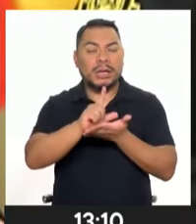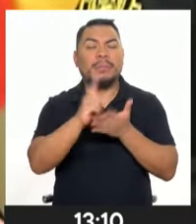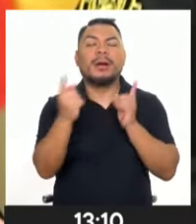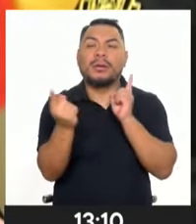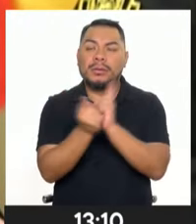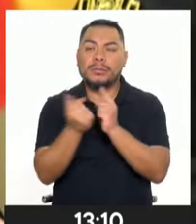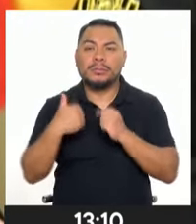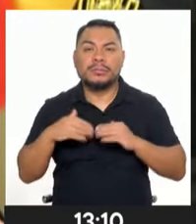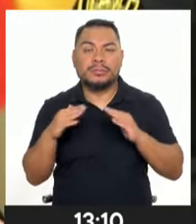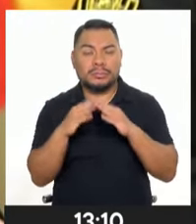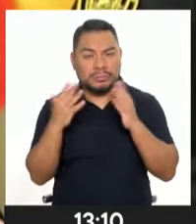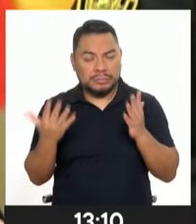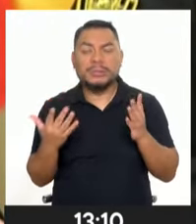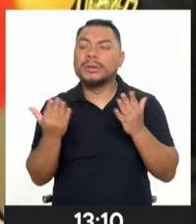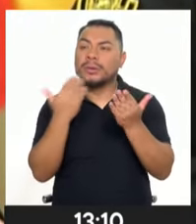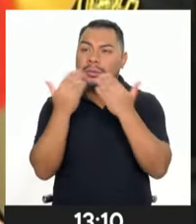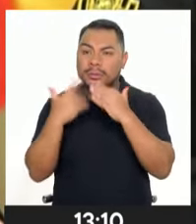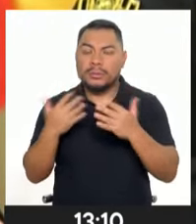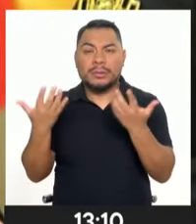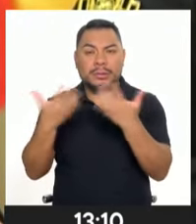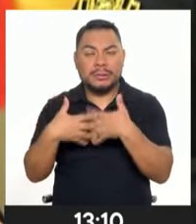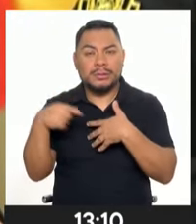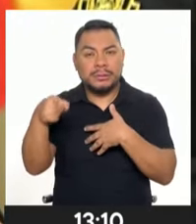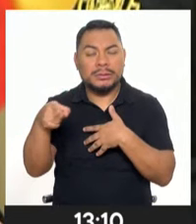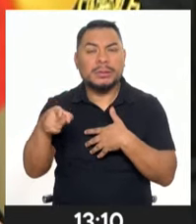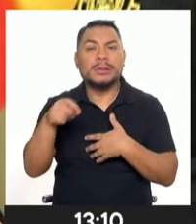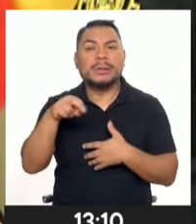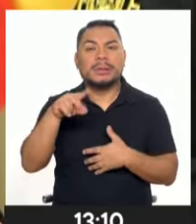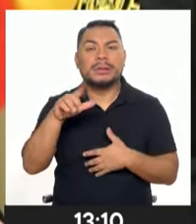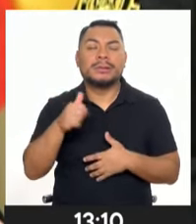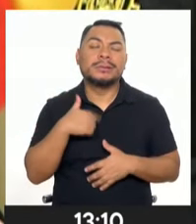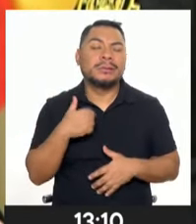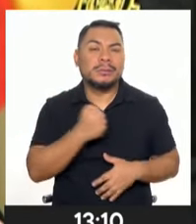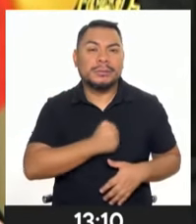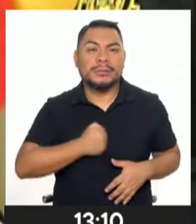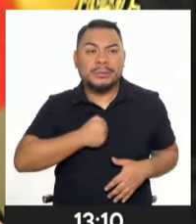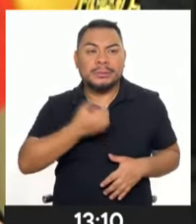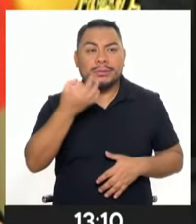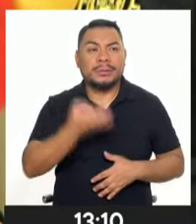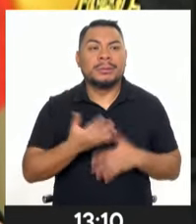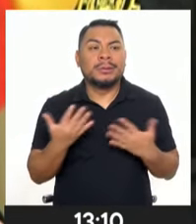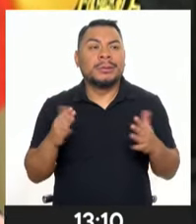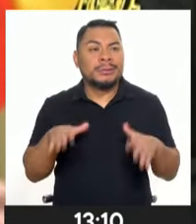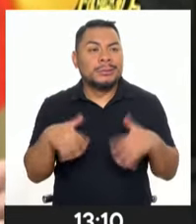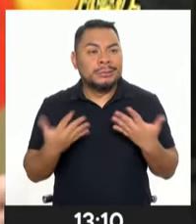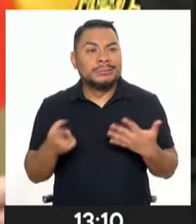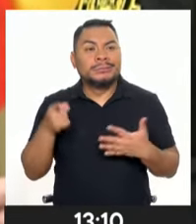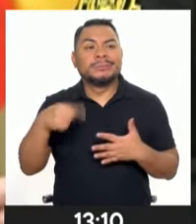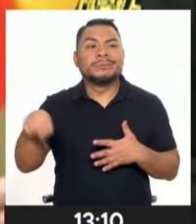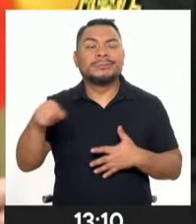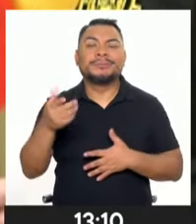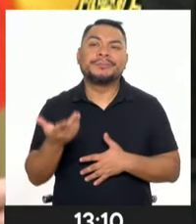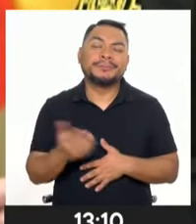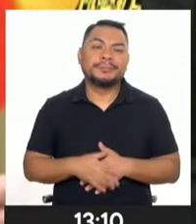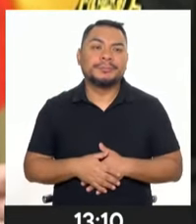Tiene su directorio, tiene su gerente general. Y yo lamento, francamente, que haya este tipo de